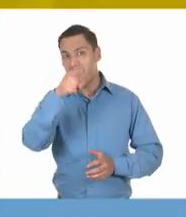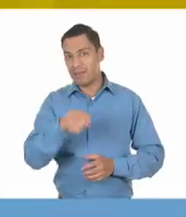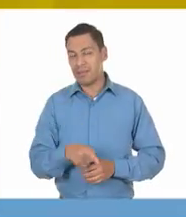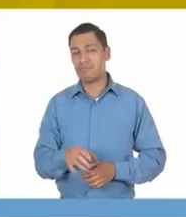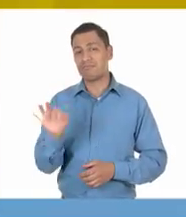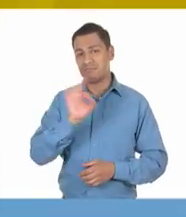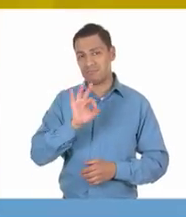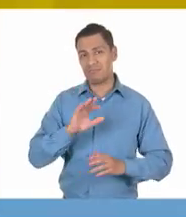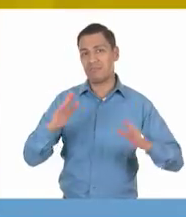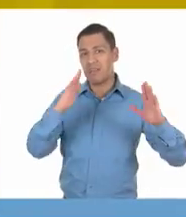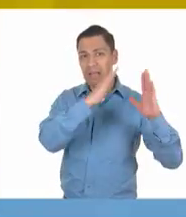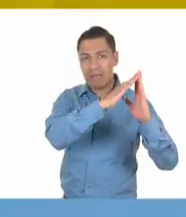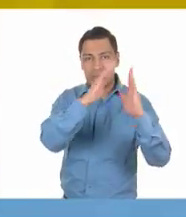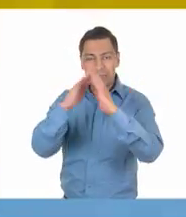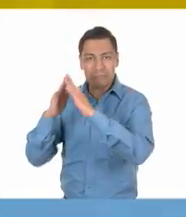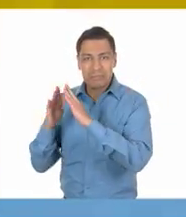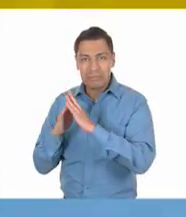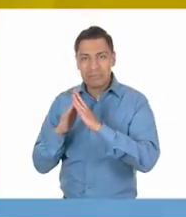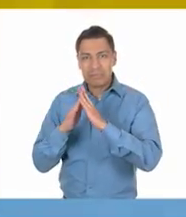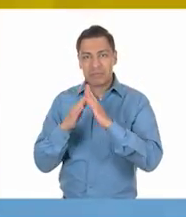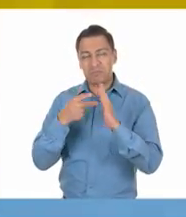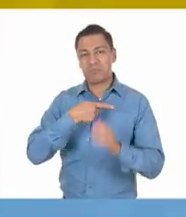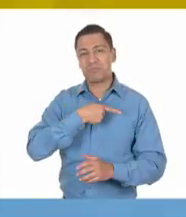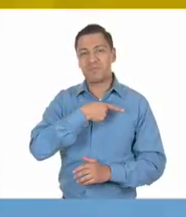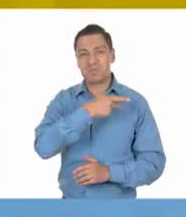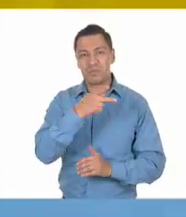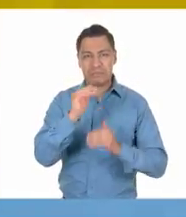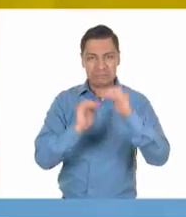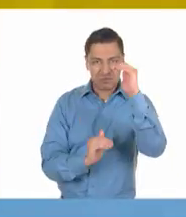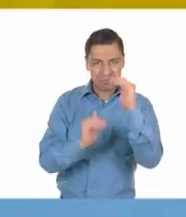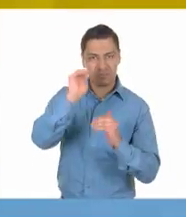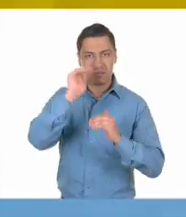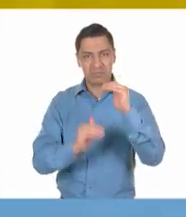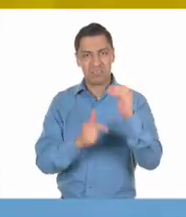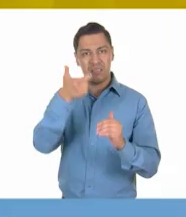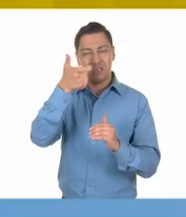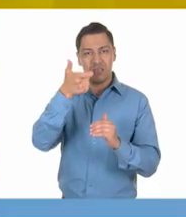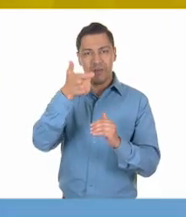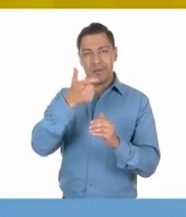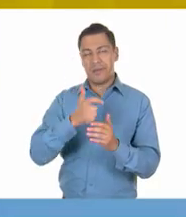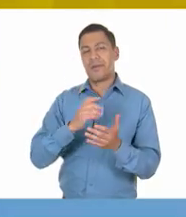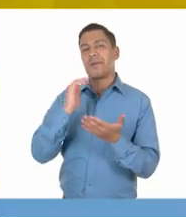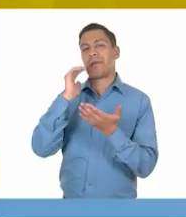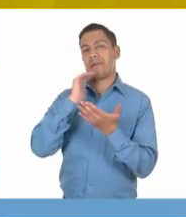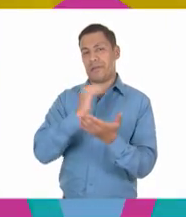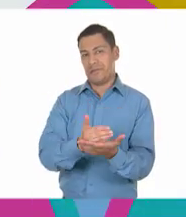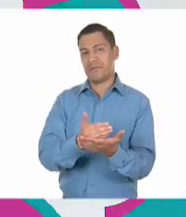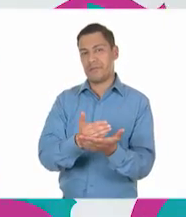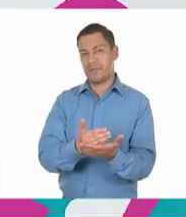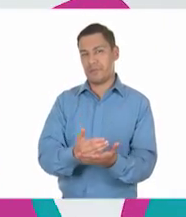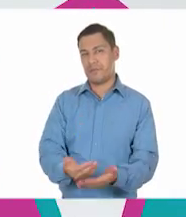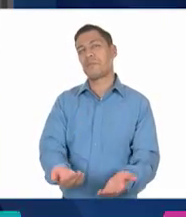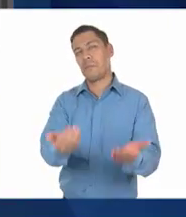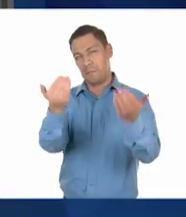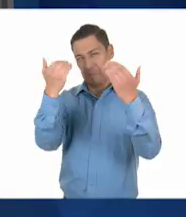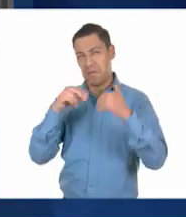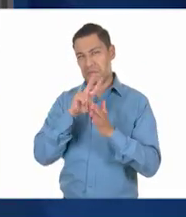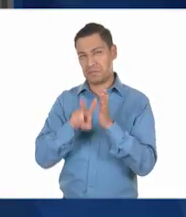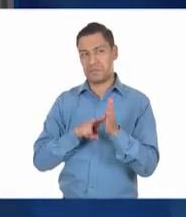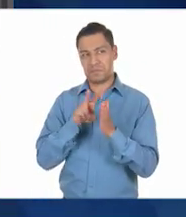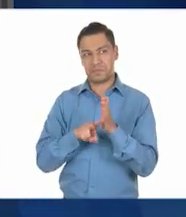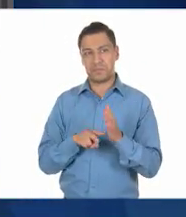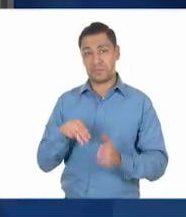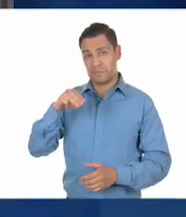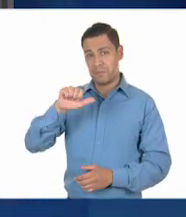y observar las desigualdades sociales y procurar evitarlas. Vamos a ver el siguiente video. María